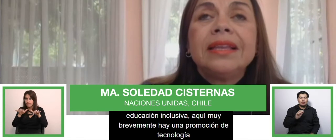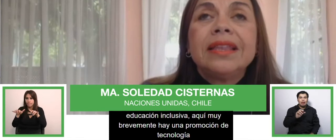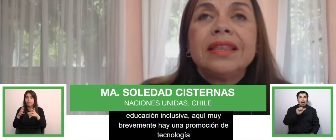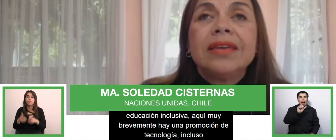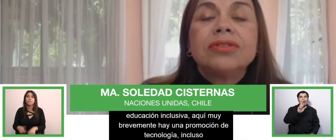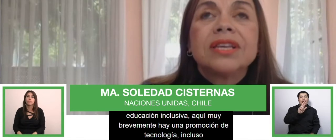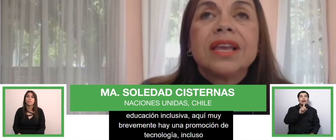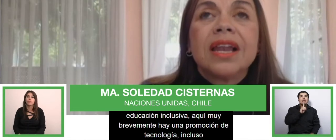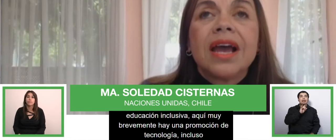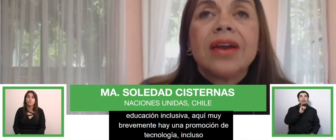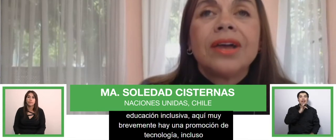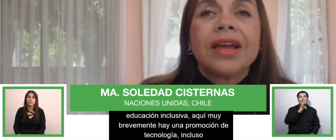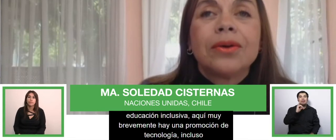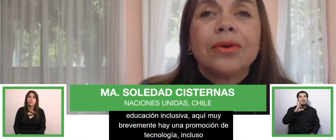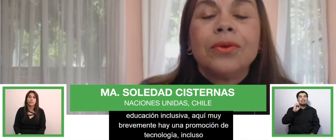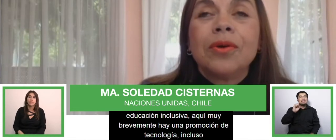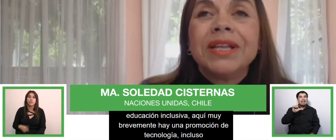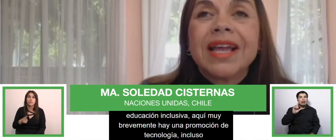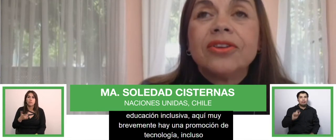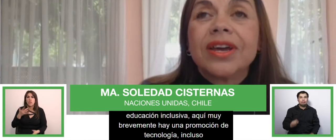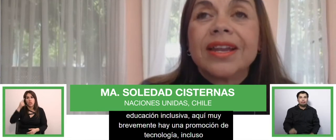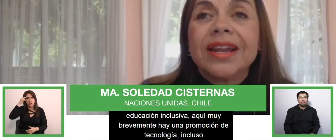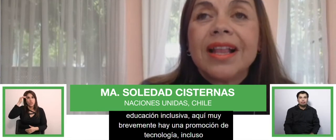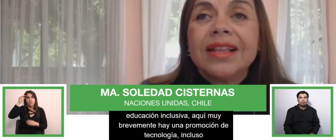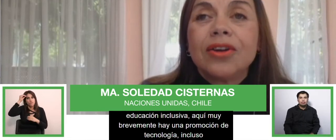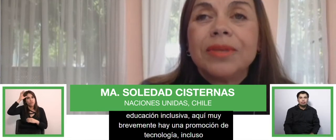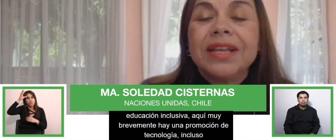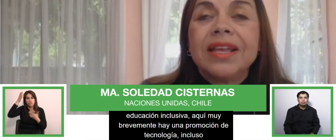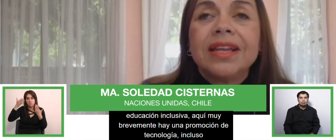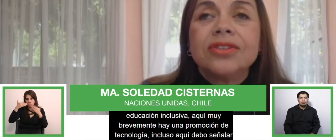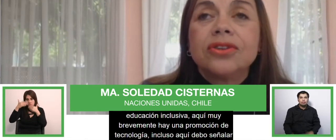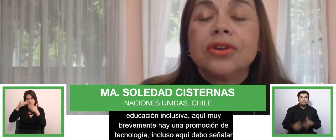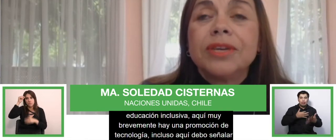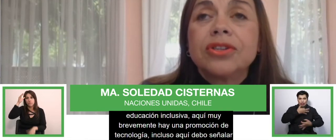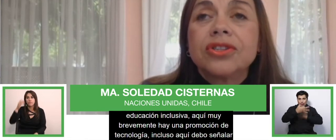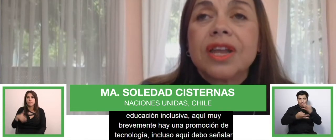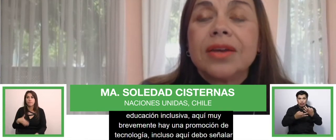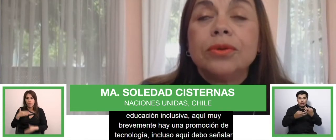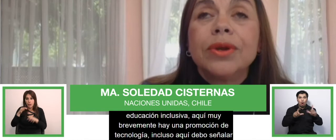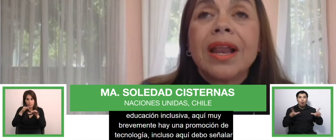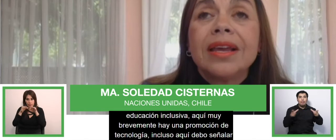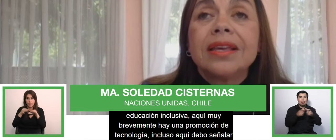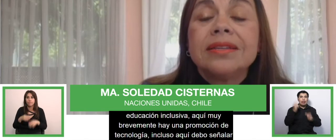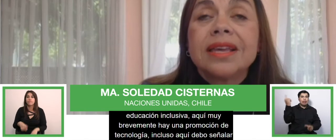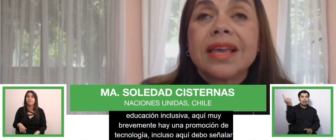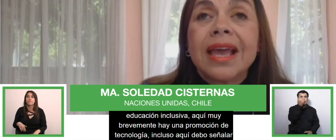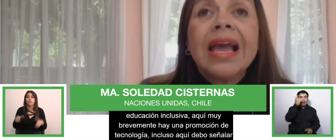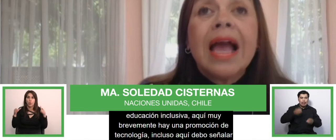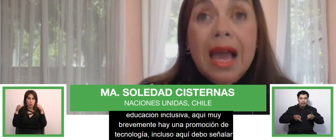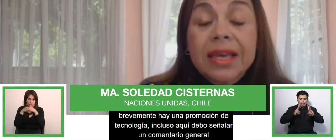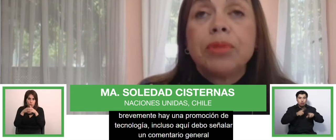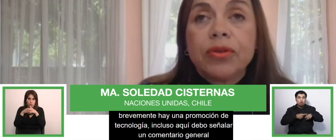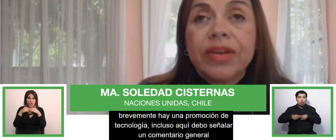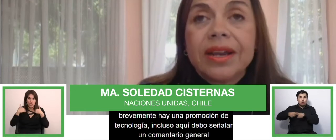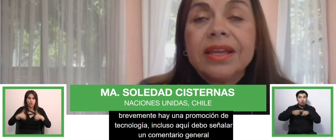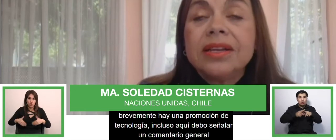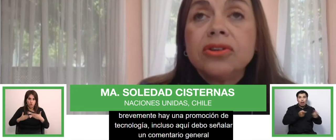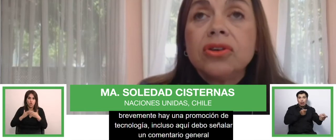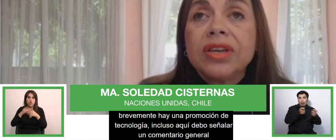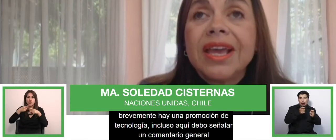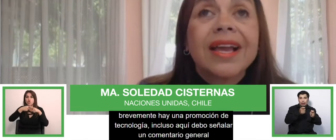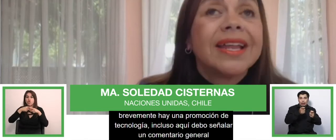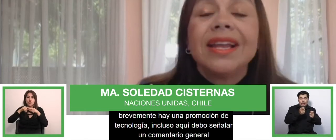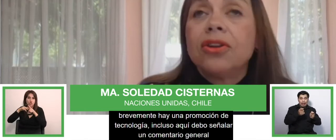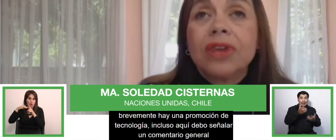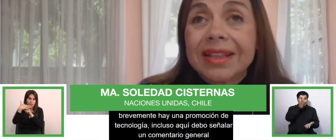aquí debo señalar un comentario general del Comité de Derecho Económico, Sociales y Culturales, que dice que hay que proveer de